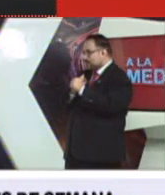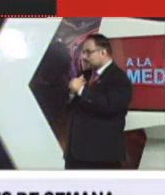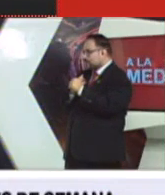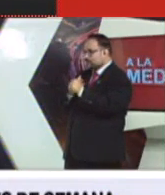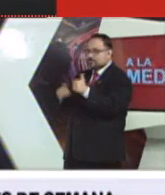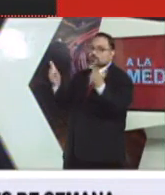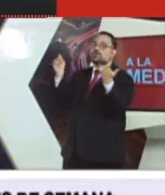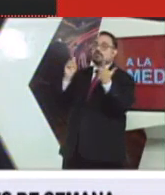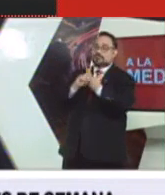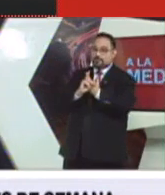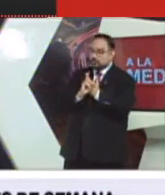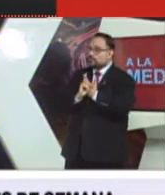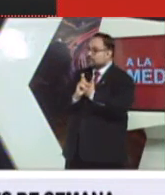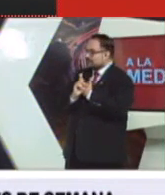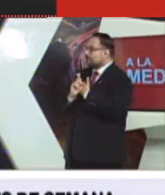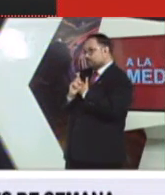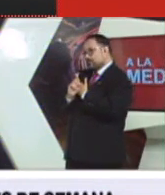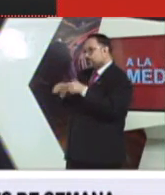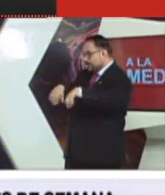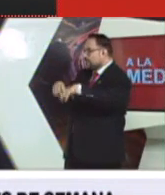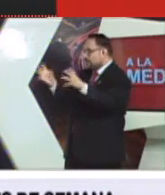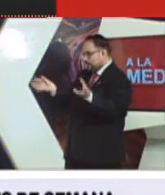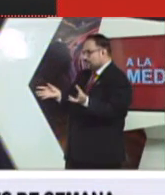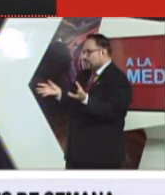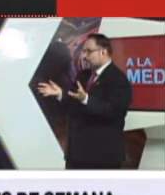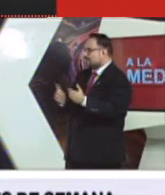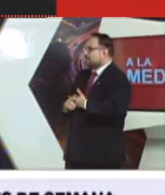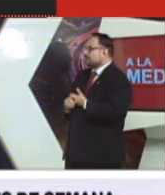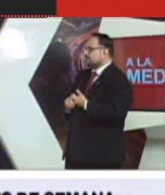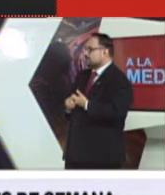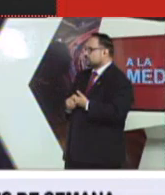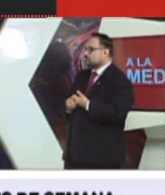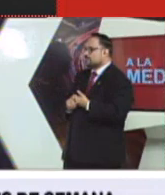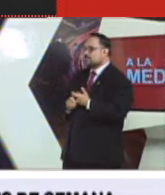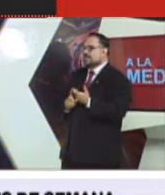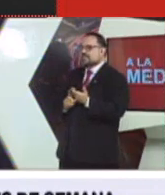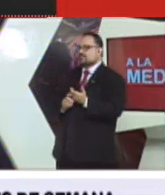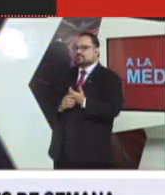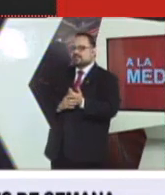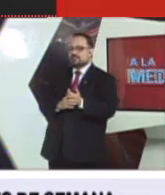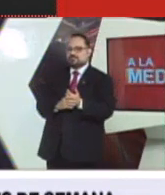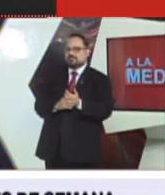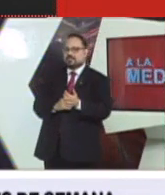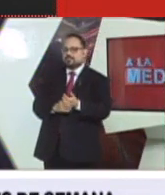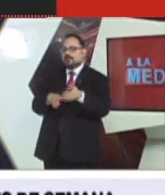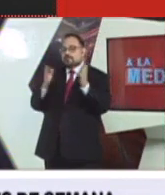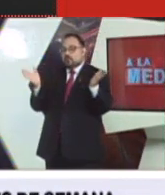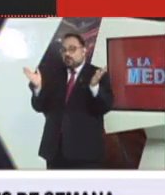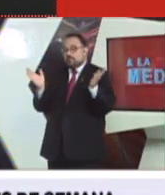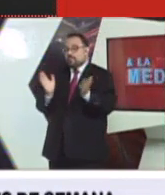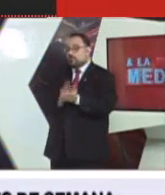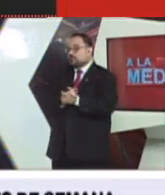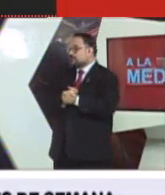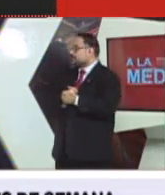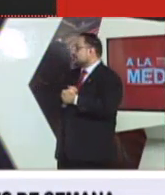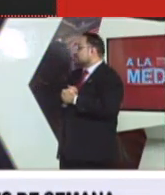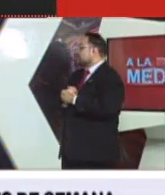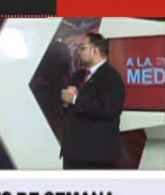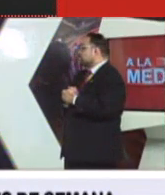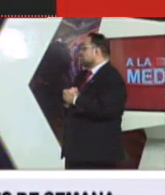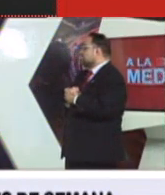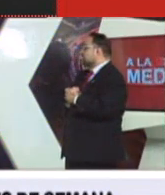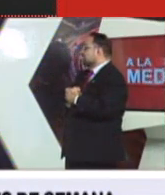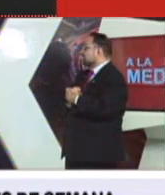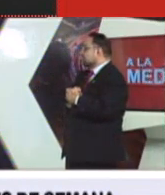sociológico, tú bien lo has dicho, desde el punto de vista antropológico, por la forma de ser, nuestras costumbres y nuestra idiosincrasia. Pero bueno, como estamos